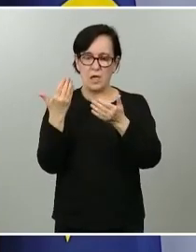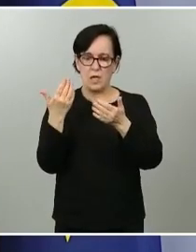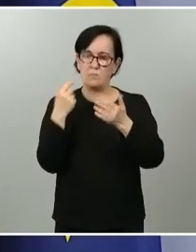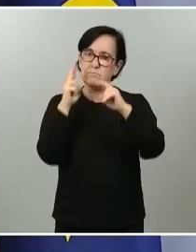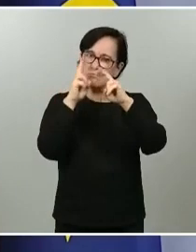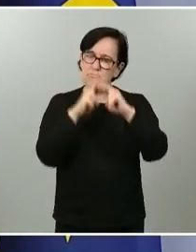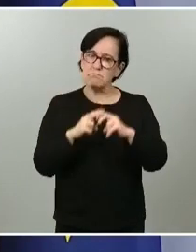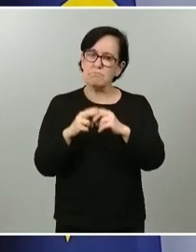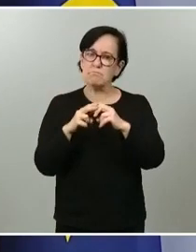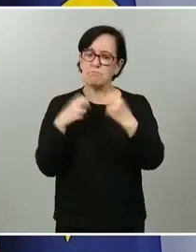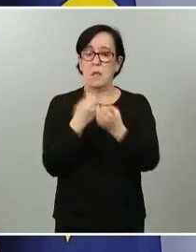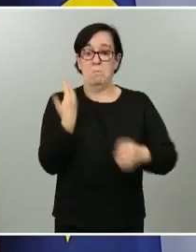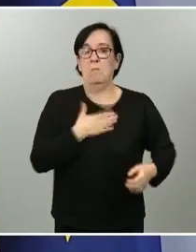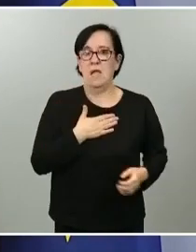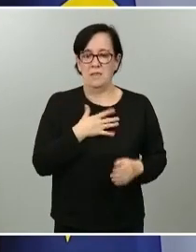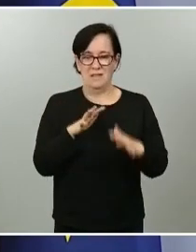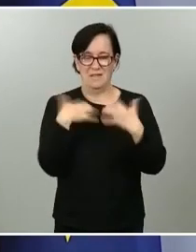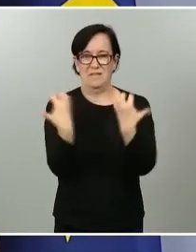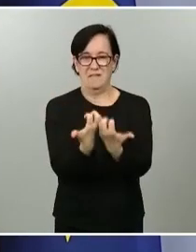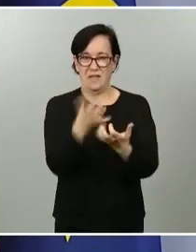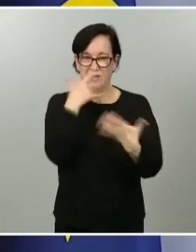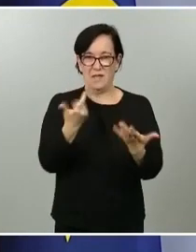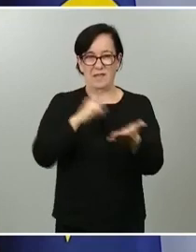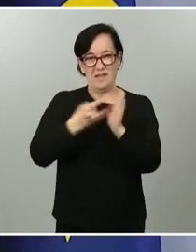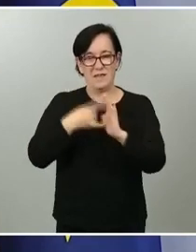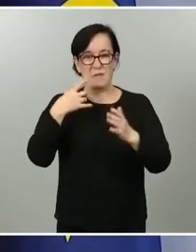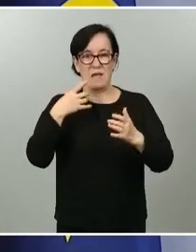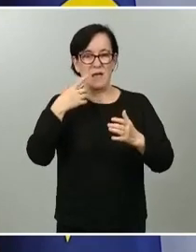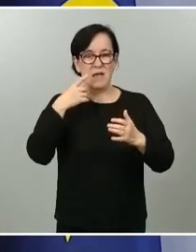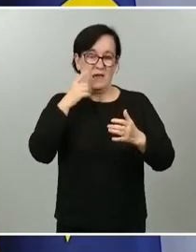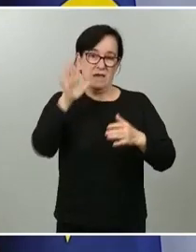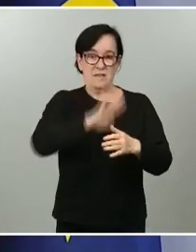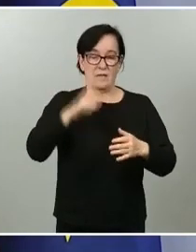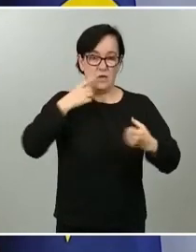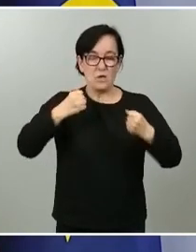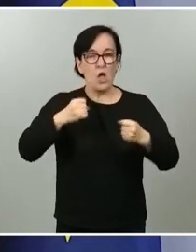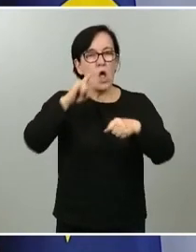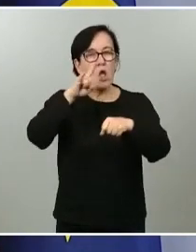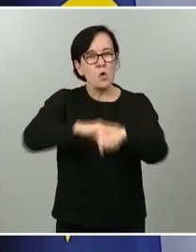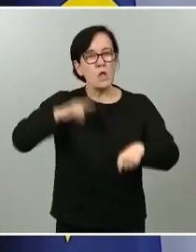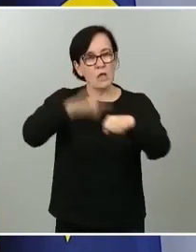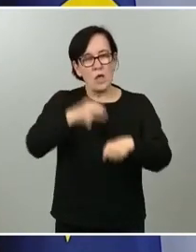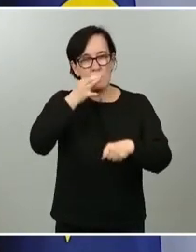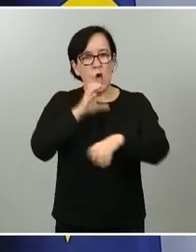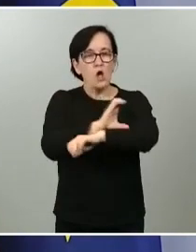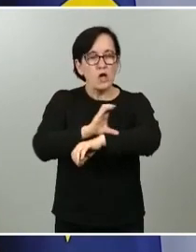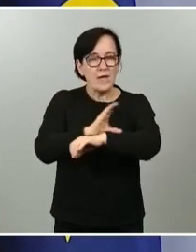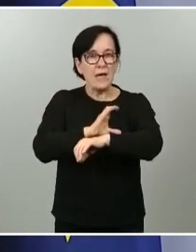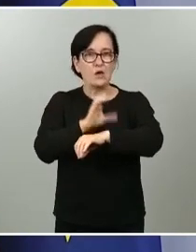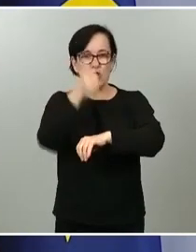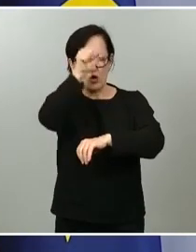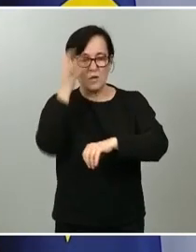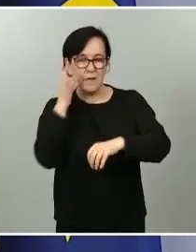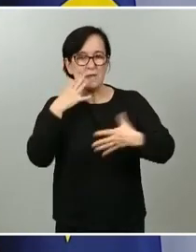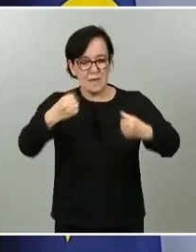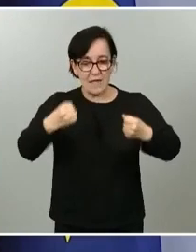plenario de la Interterritorial del Sistema Nacional de Salud que tenemos cada lunes por la tarde con los consejeros y consejeras de Sanidad. Quiero señalar